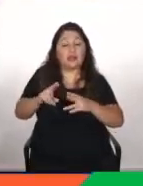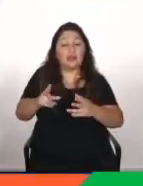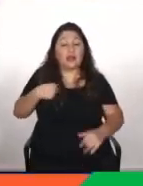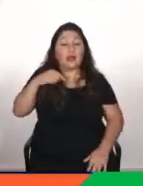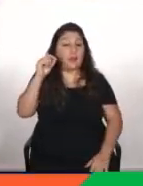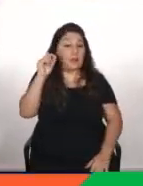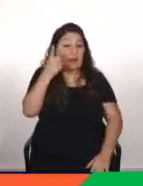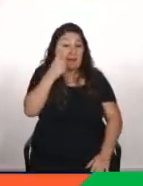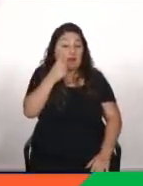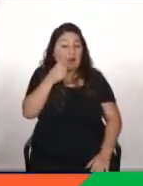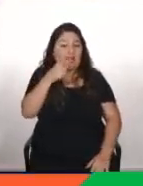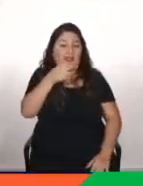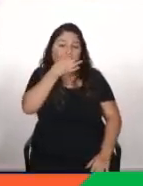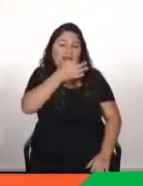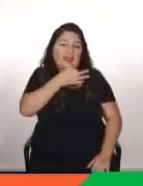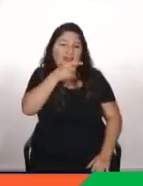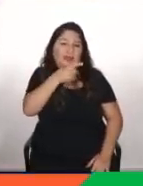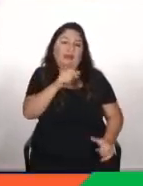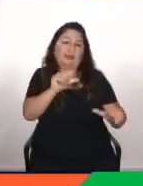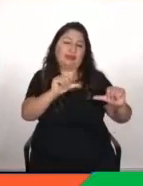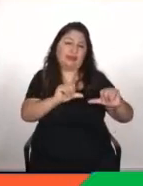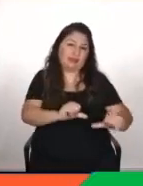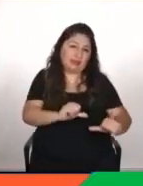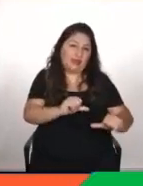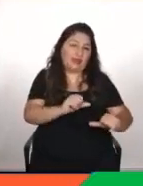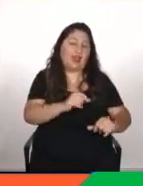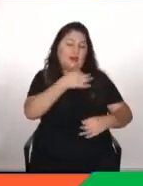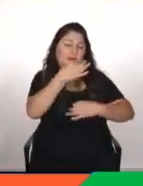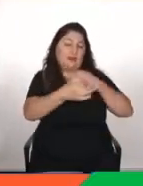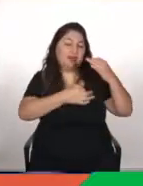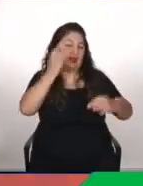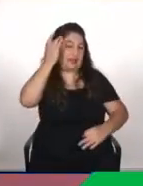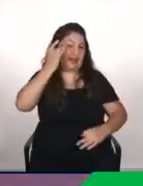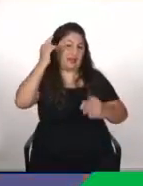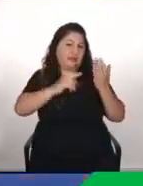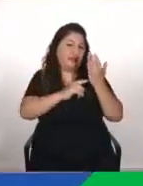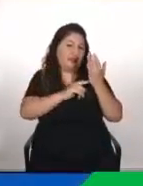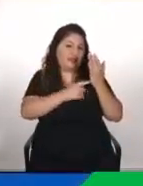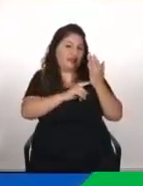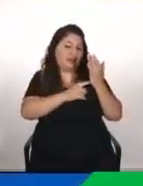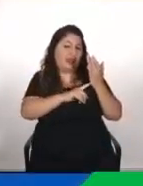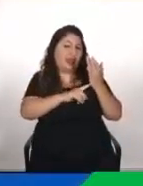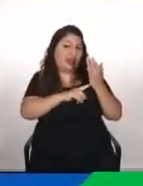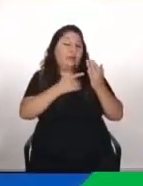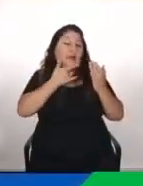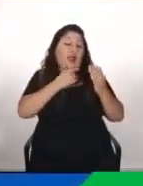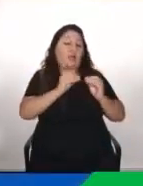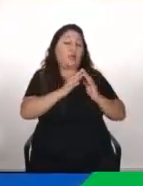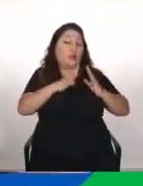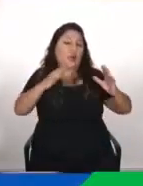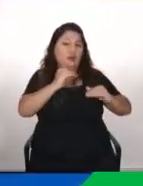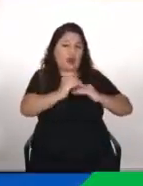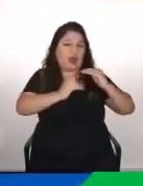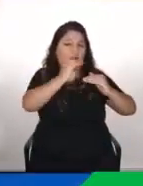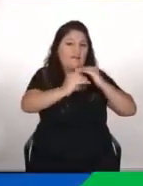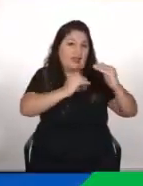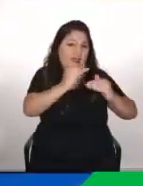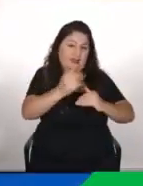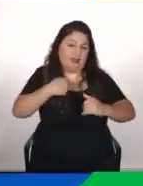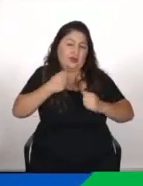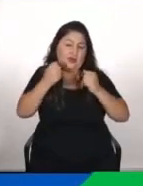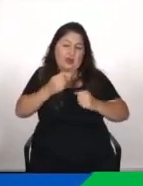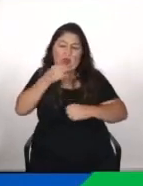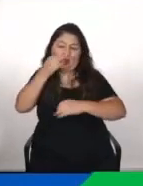desanimes con hablar de inteligencia artificial porque por suerte hay tantos avances que yo creo que yo soy capaz de cubrirlo los dos no los podríamos cubrir, o sea, hay para hablar